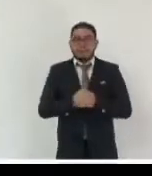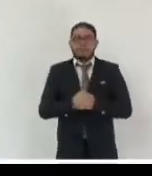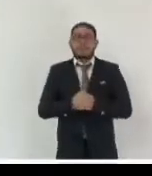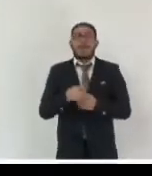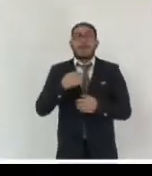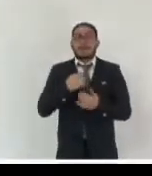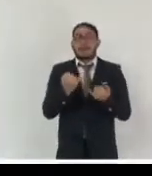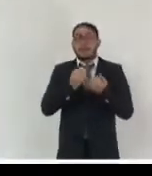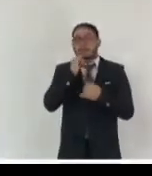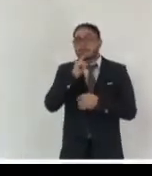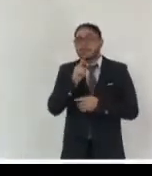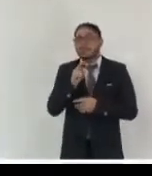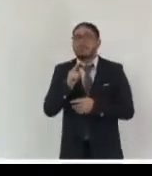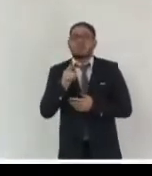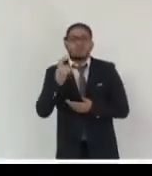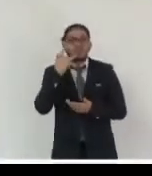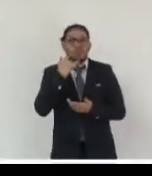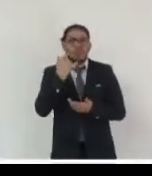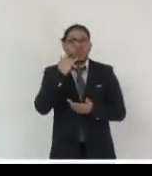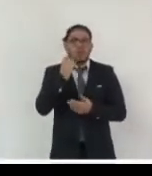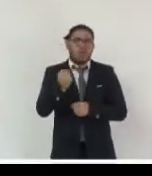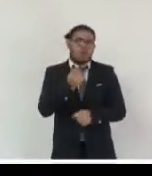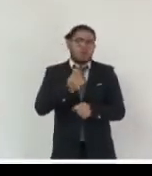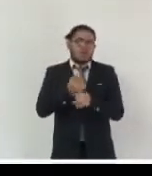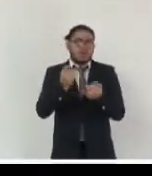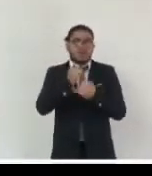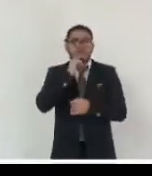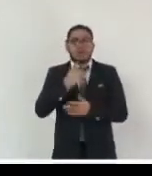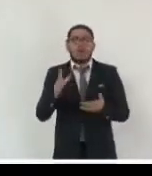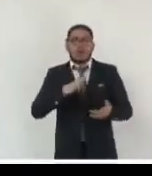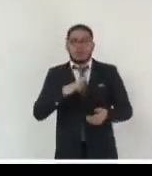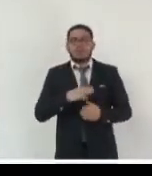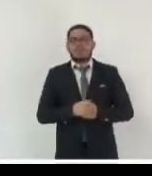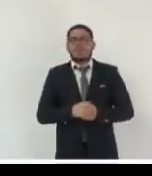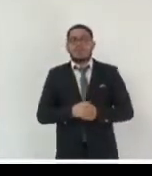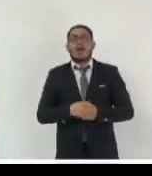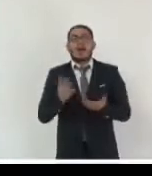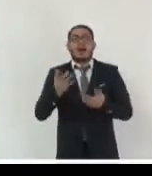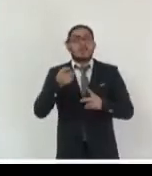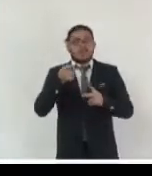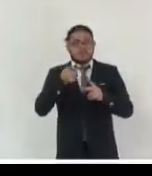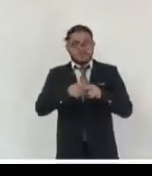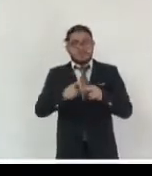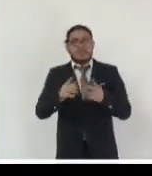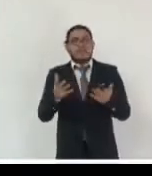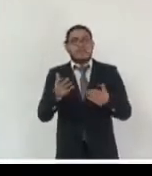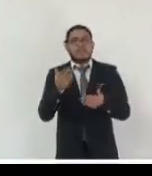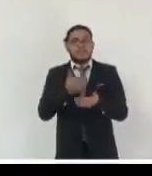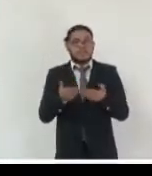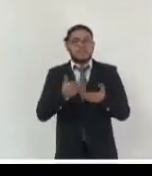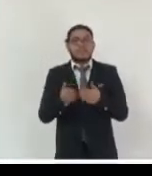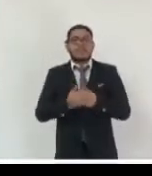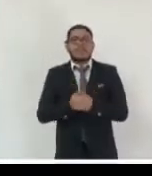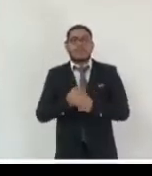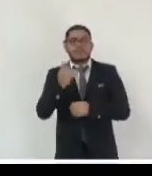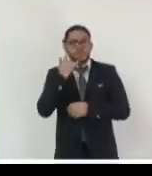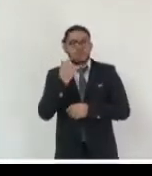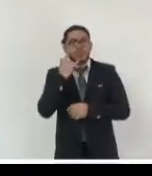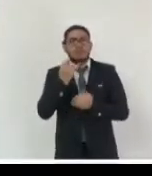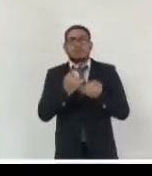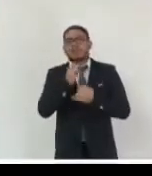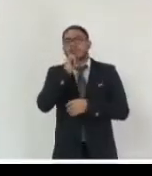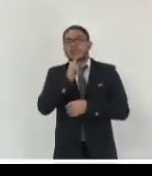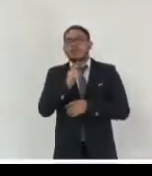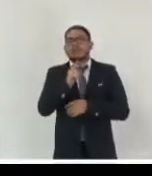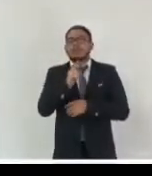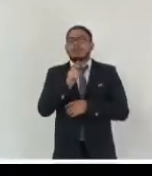respecto a los desafíos y oportunidades que se presentan. Es momento de dar inicio a este panel, retos y desafíos de la gestión documental